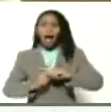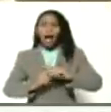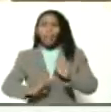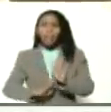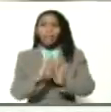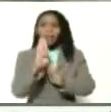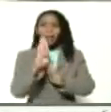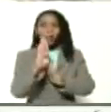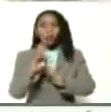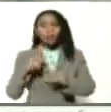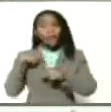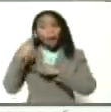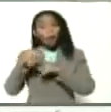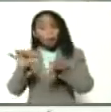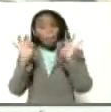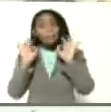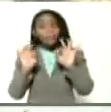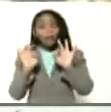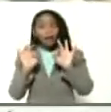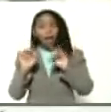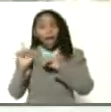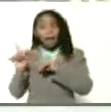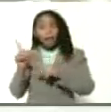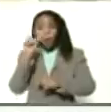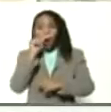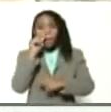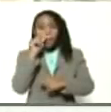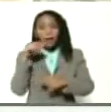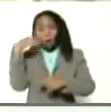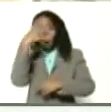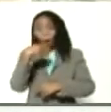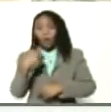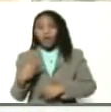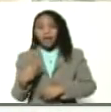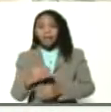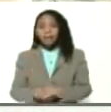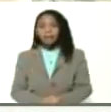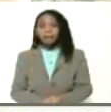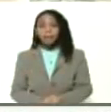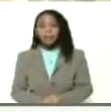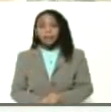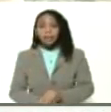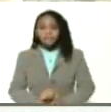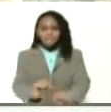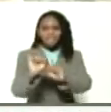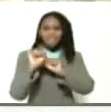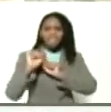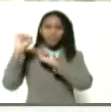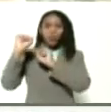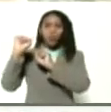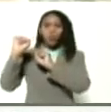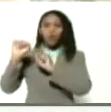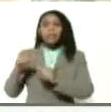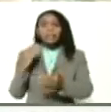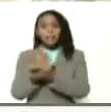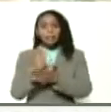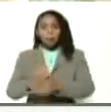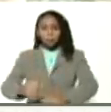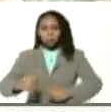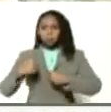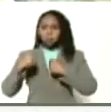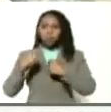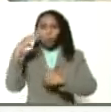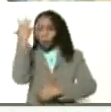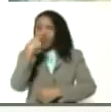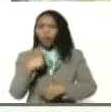de las otras especies. Aquí están estos muchachos, estos jóvenes muchachos, vanguardia, irreverencia, juventud